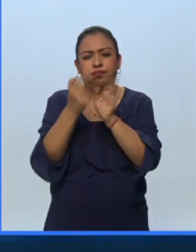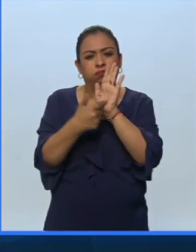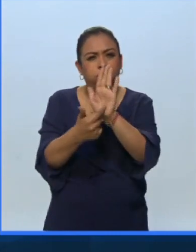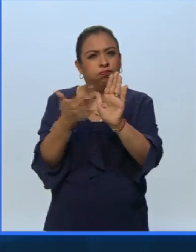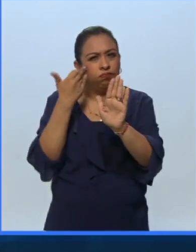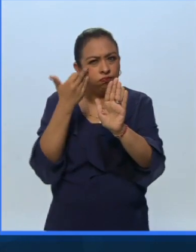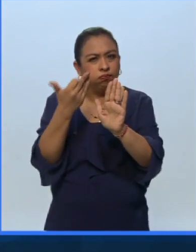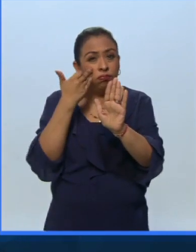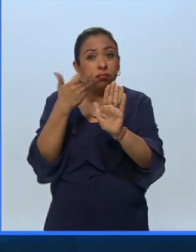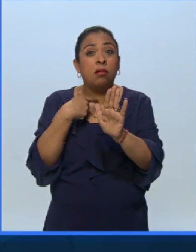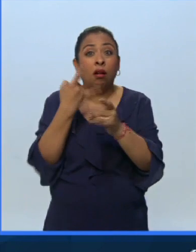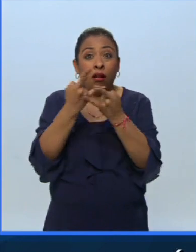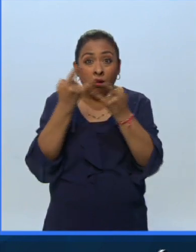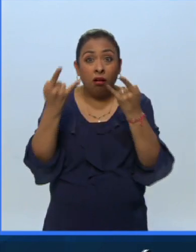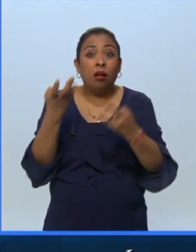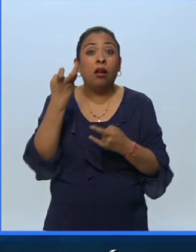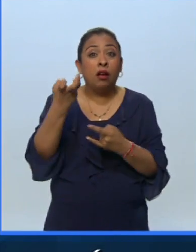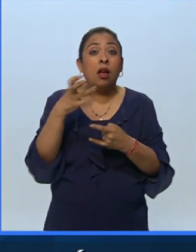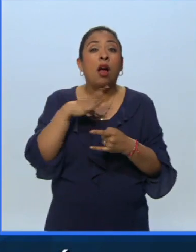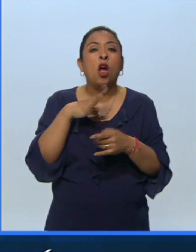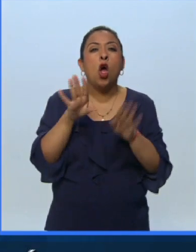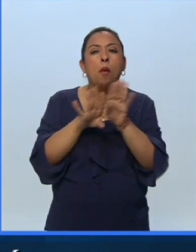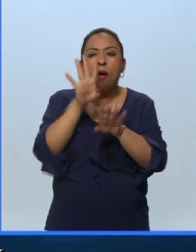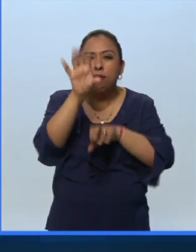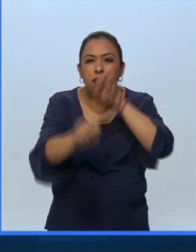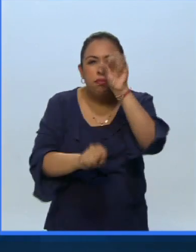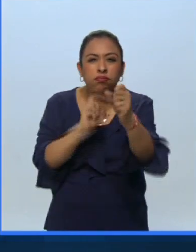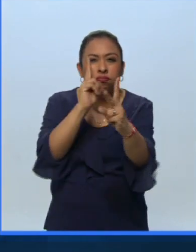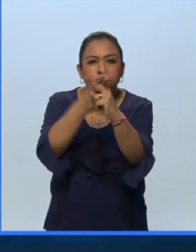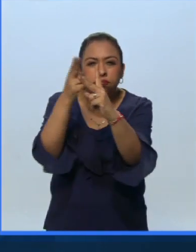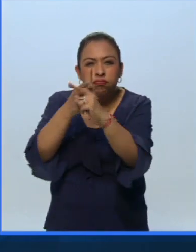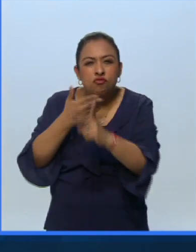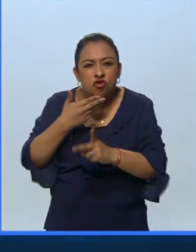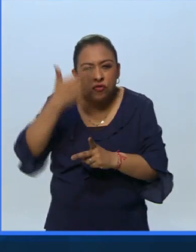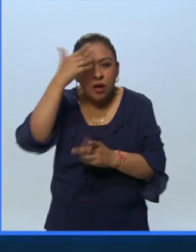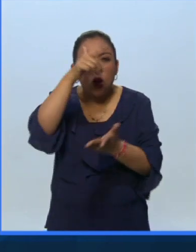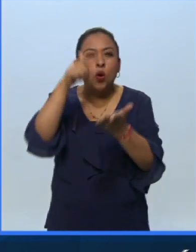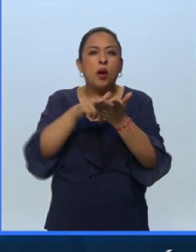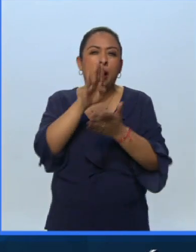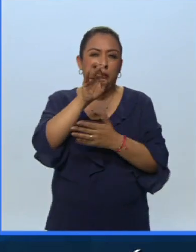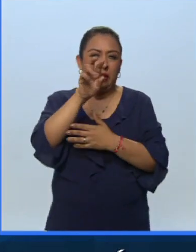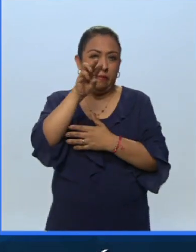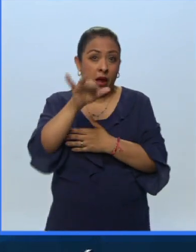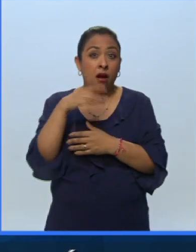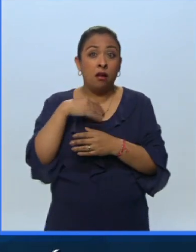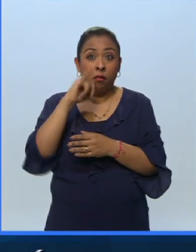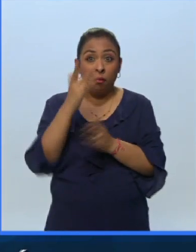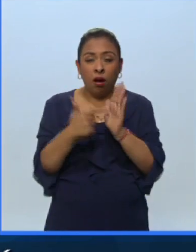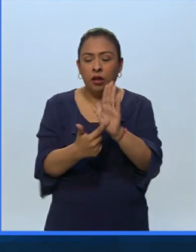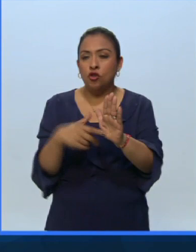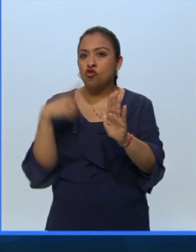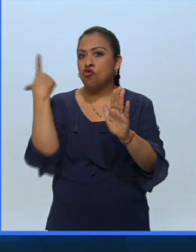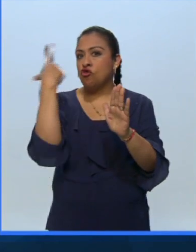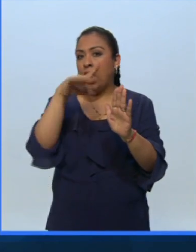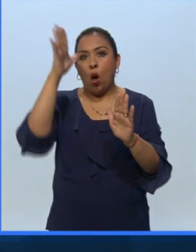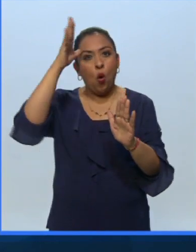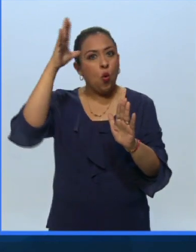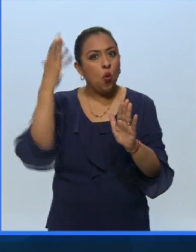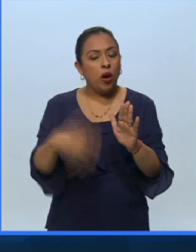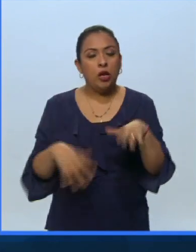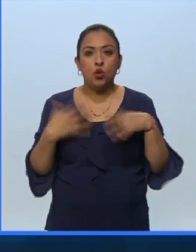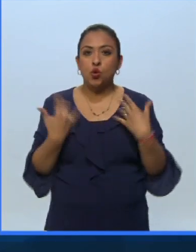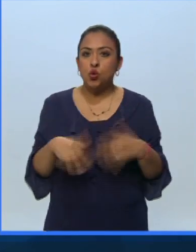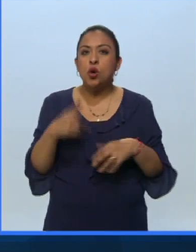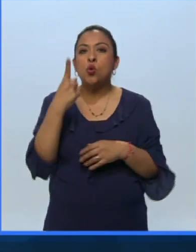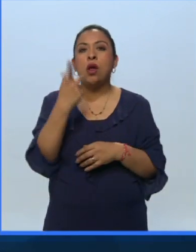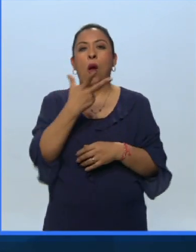los hechos históricos que dieron origen a la persecución y genocidio musulmana en Birmania las imágenes son crudas y desgarradoras entre ellas